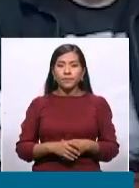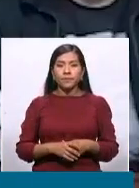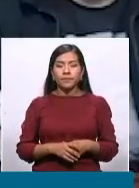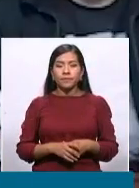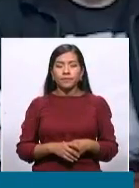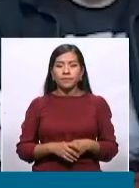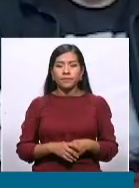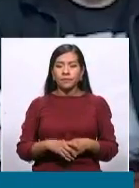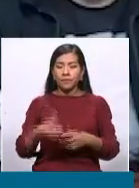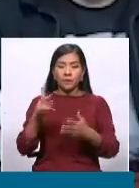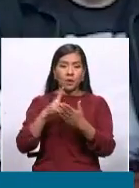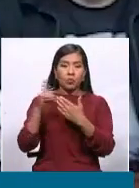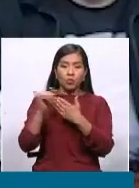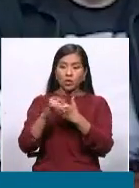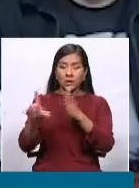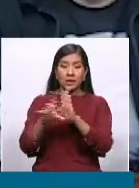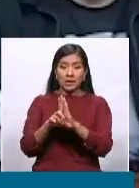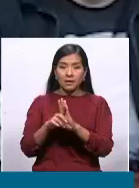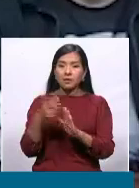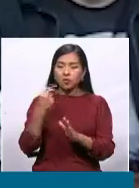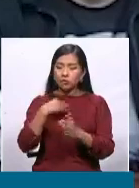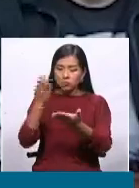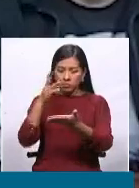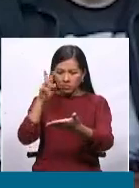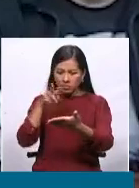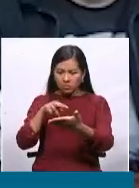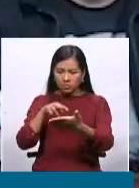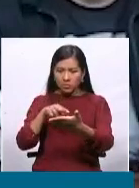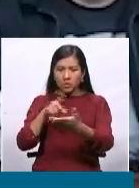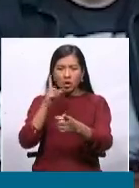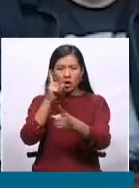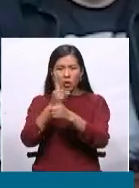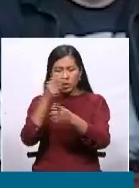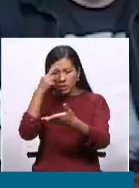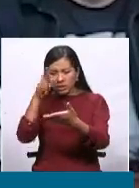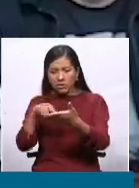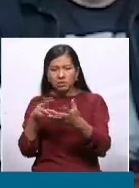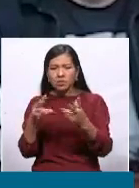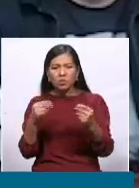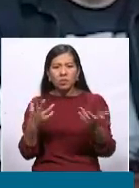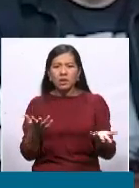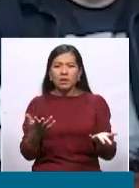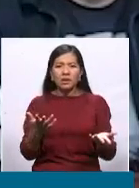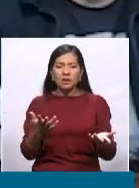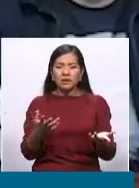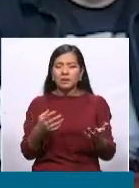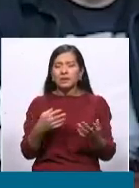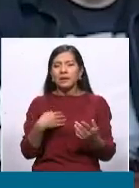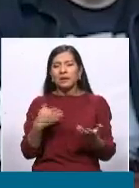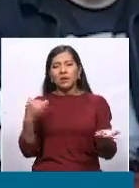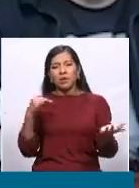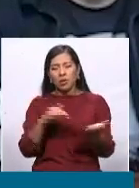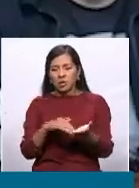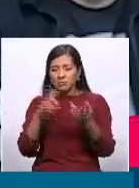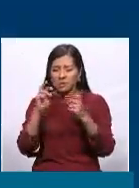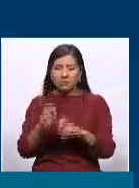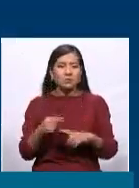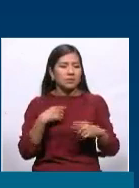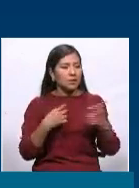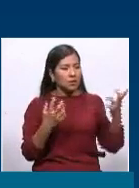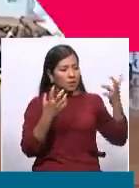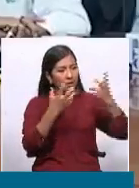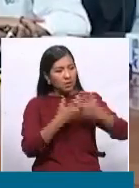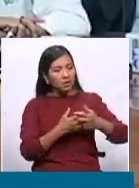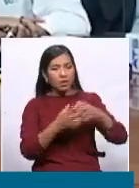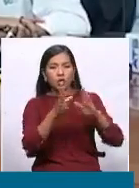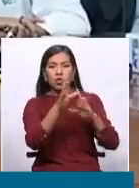de ley ninguno de ellos tiene coherencia ninguno de ellos tiene coherencia ese es un primer elemento. Segundo, hay que revisar desde la Constitución las